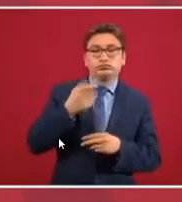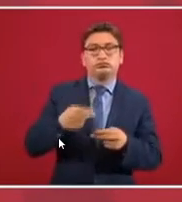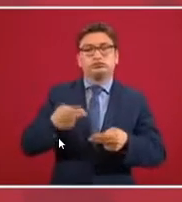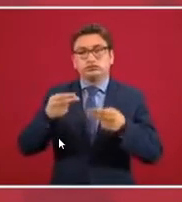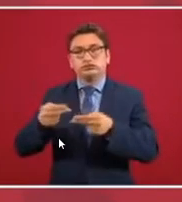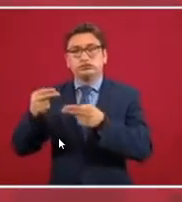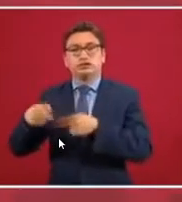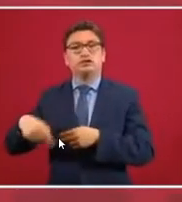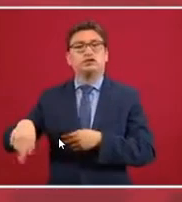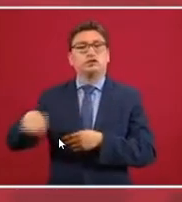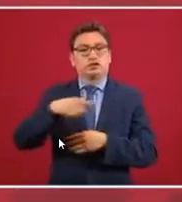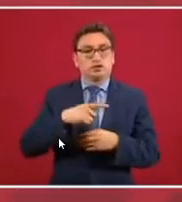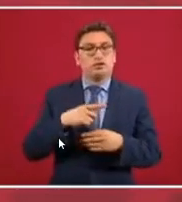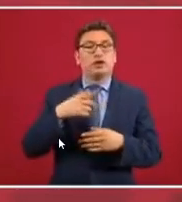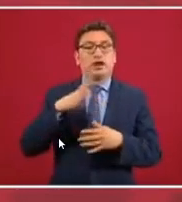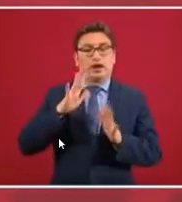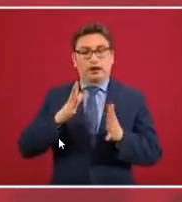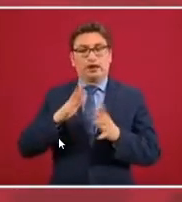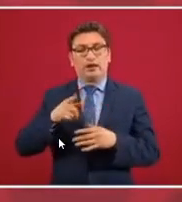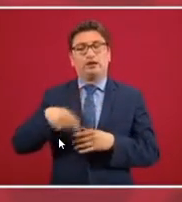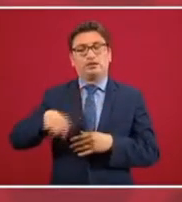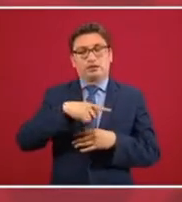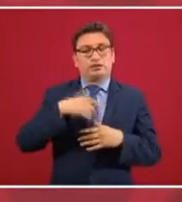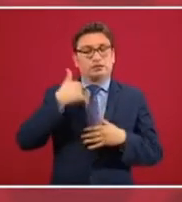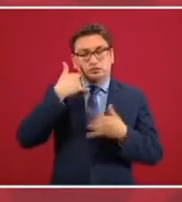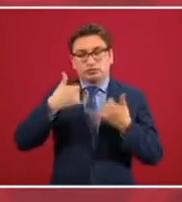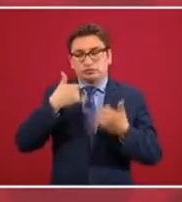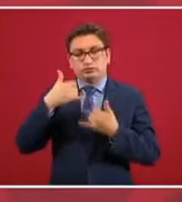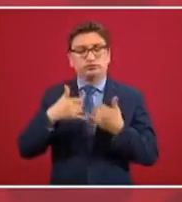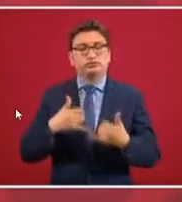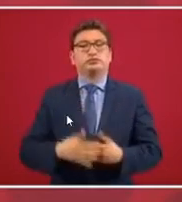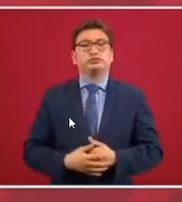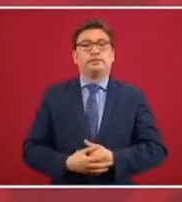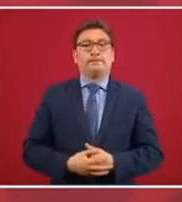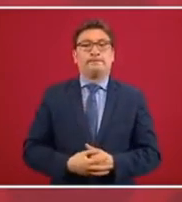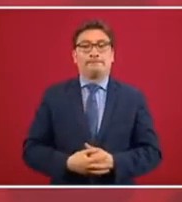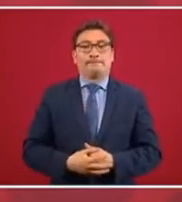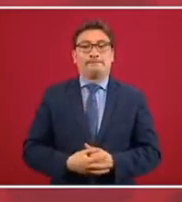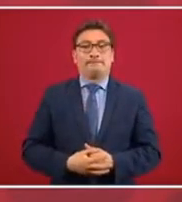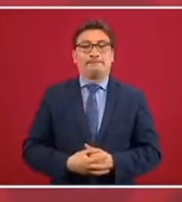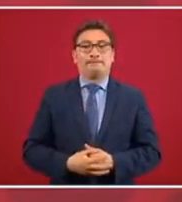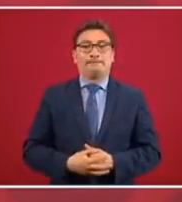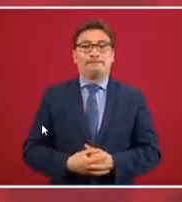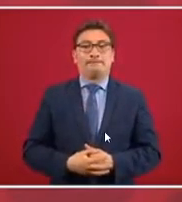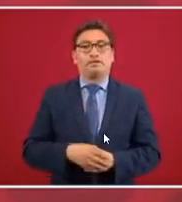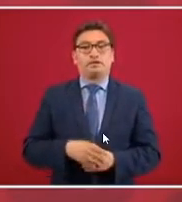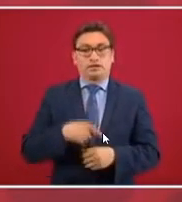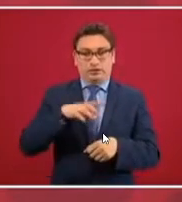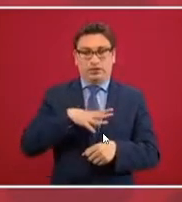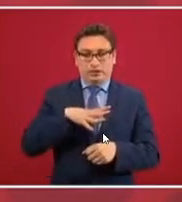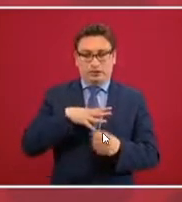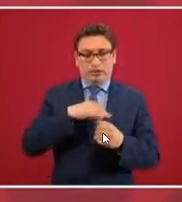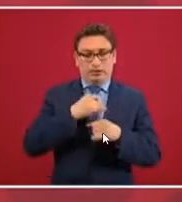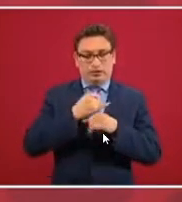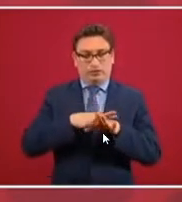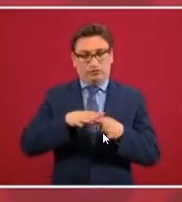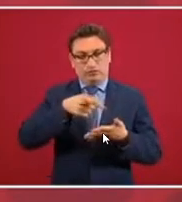Ya se está hablando por teléfono, tengo aquí el informe,